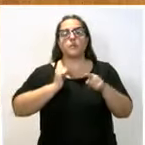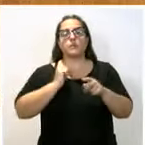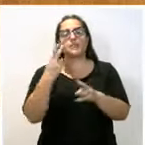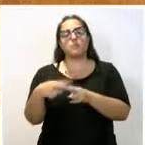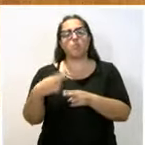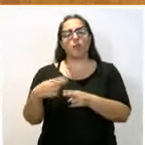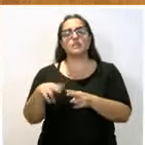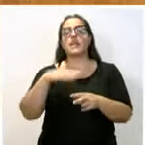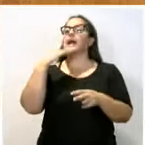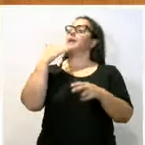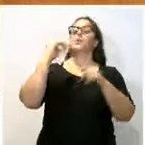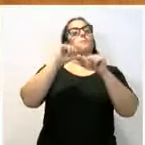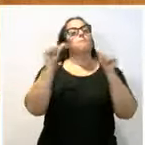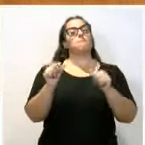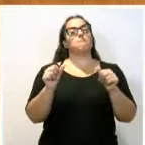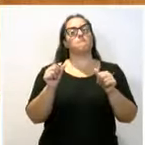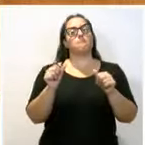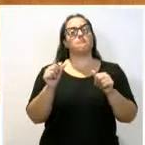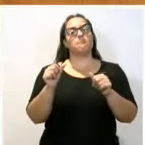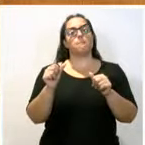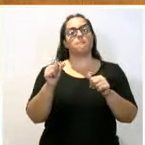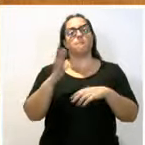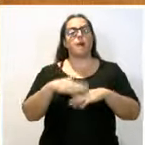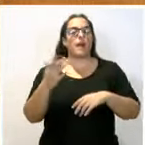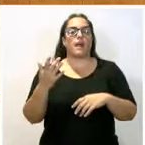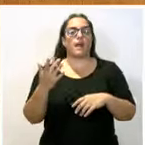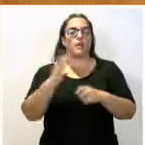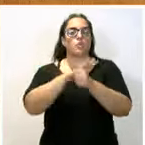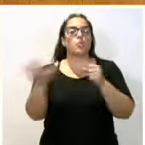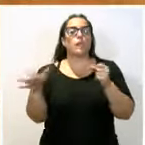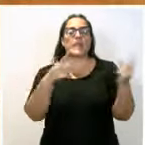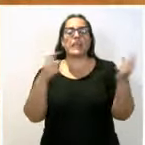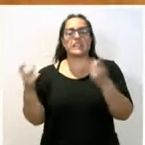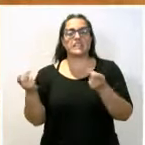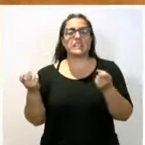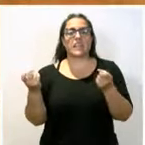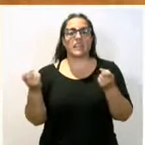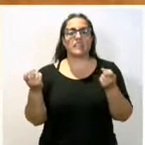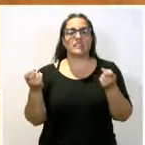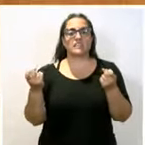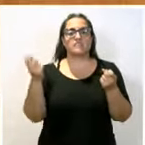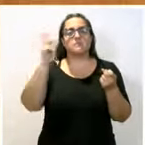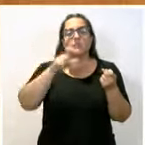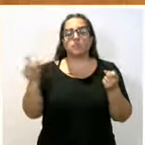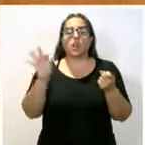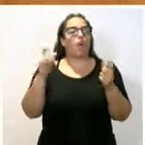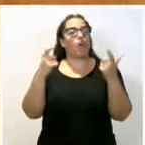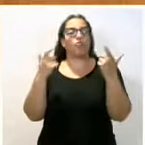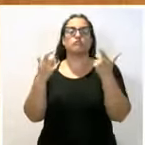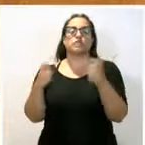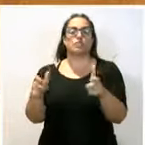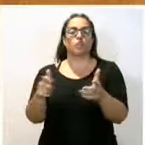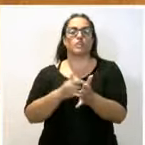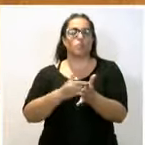que esto se cubra necesidades de personas o de sectores en mayor